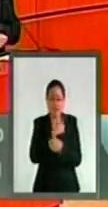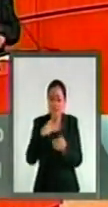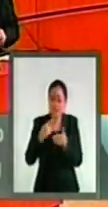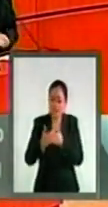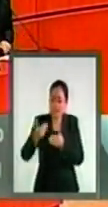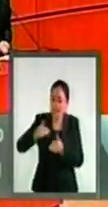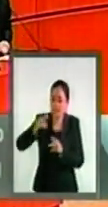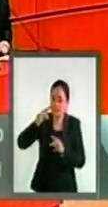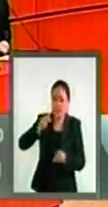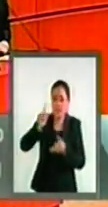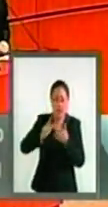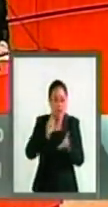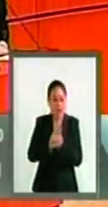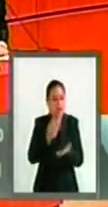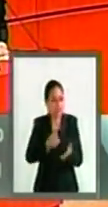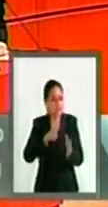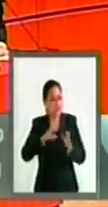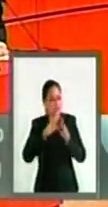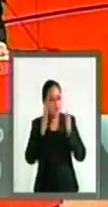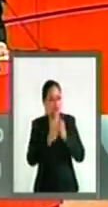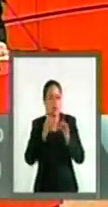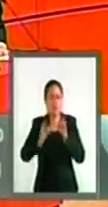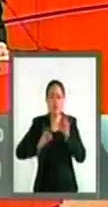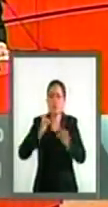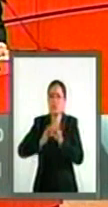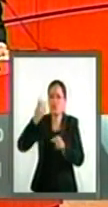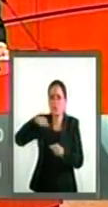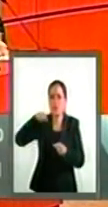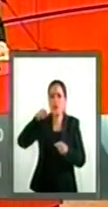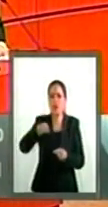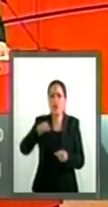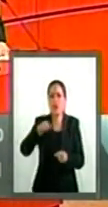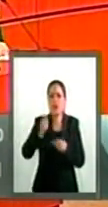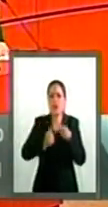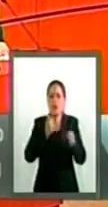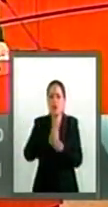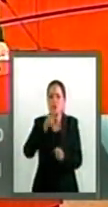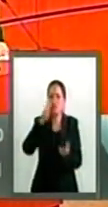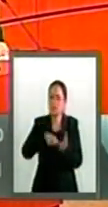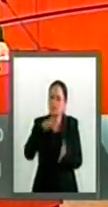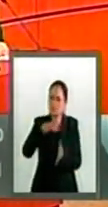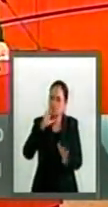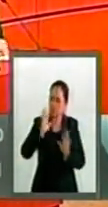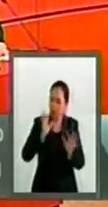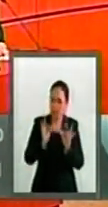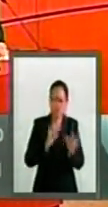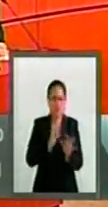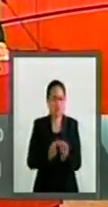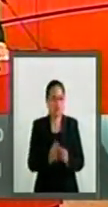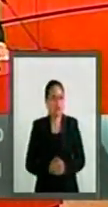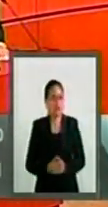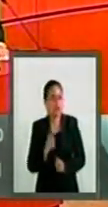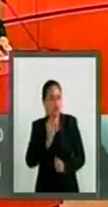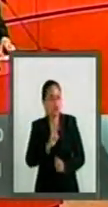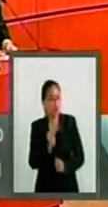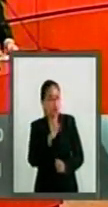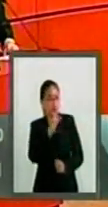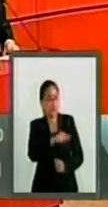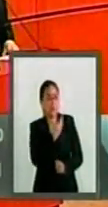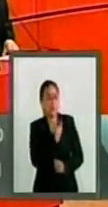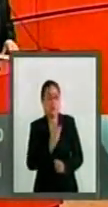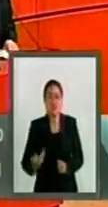antes de la reforma estará listo para el 2018 cuando ya esté fuera del poder